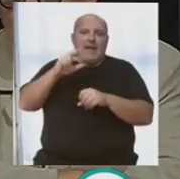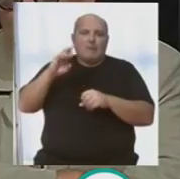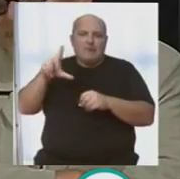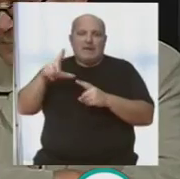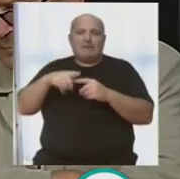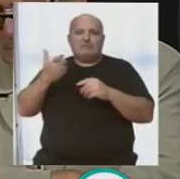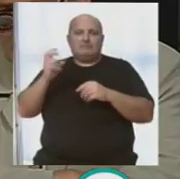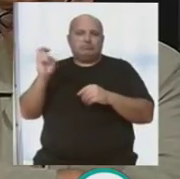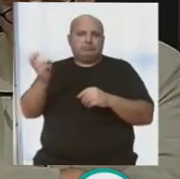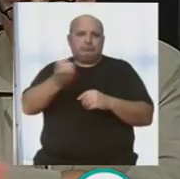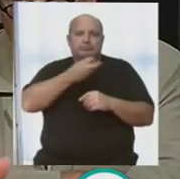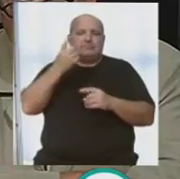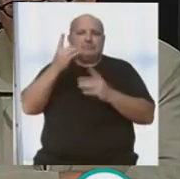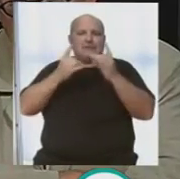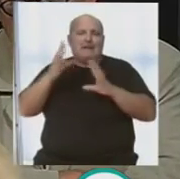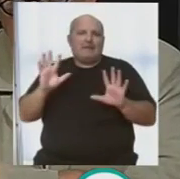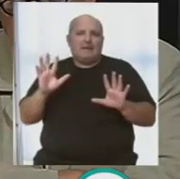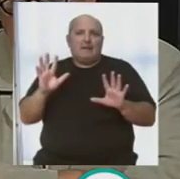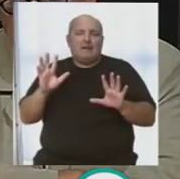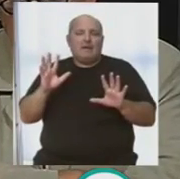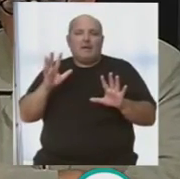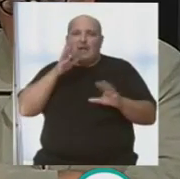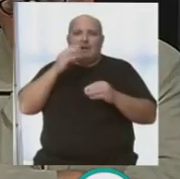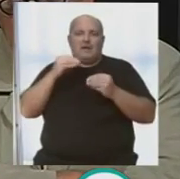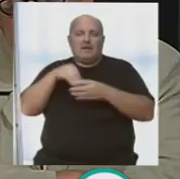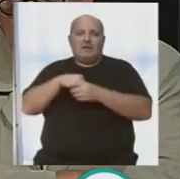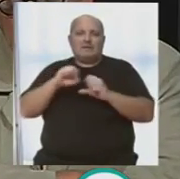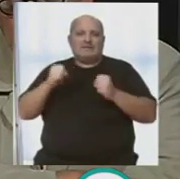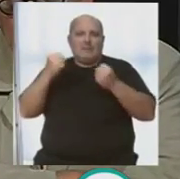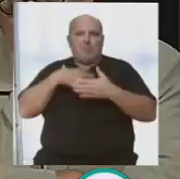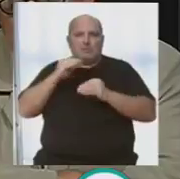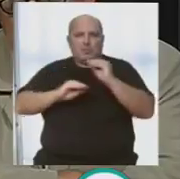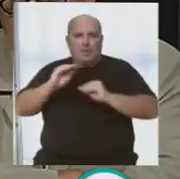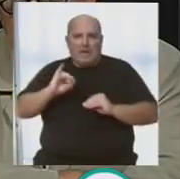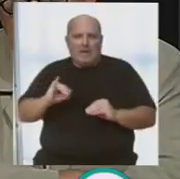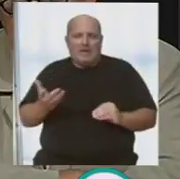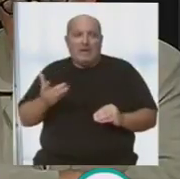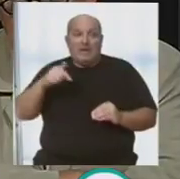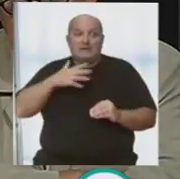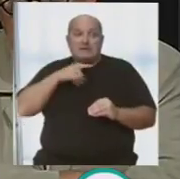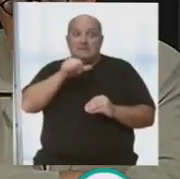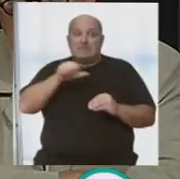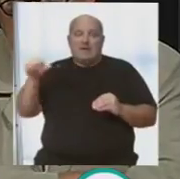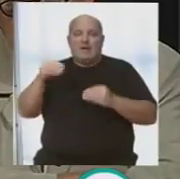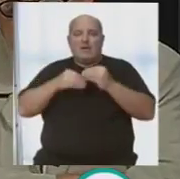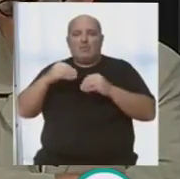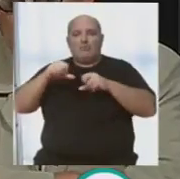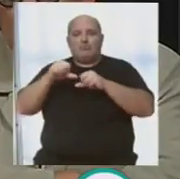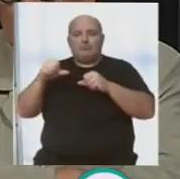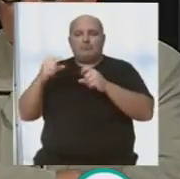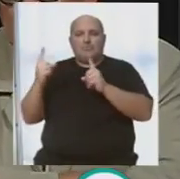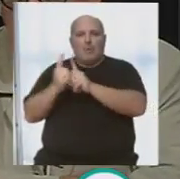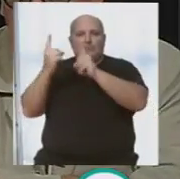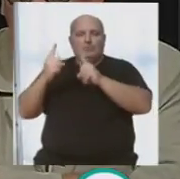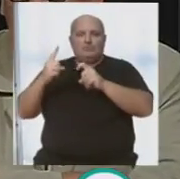que es un tractor, tonterías. Nada que no sea insalvable. Entonces, esta semana, hemos tenido varios